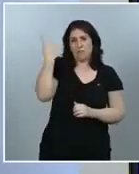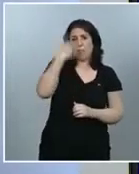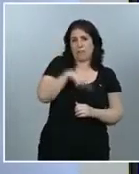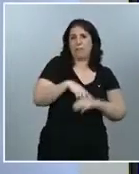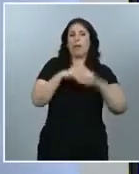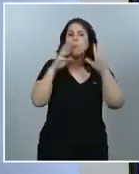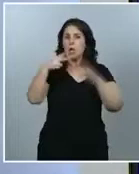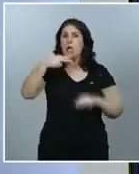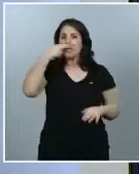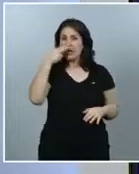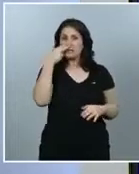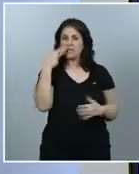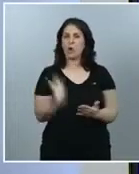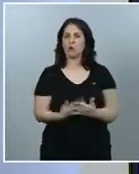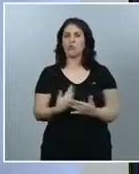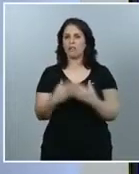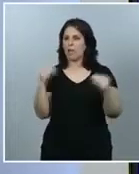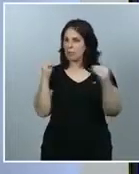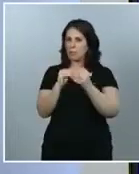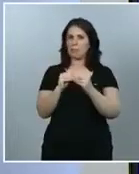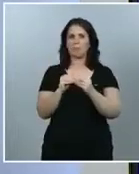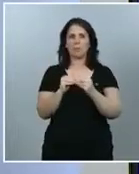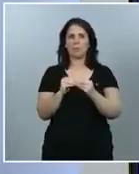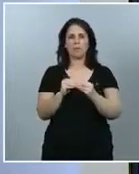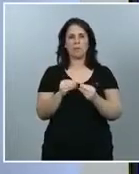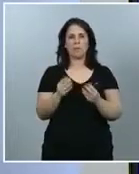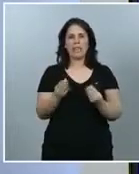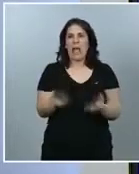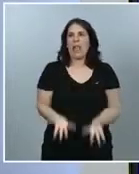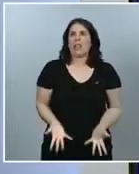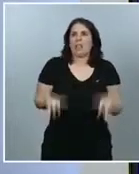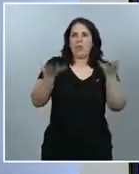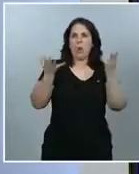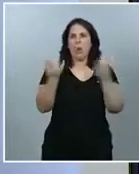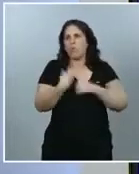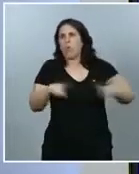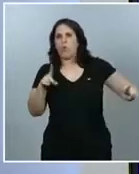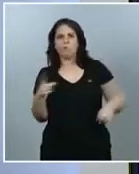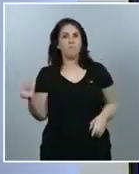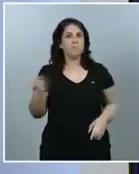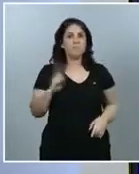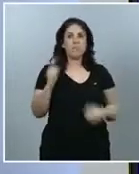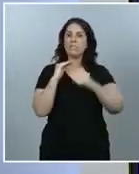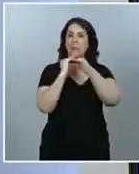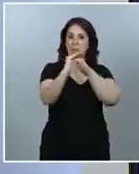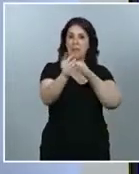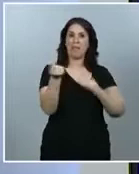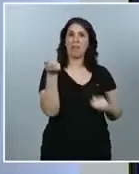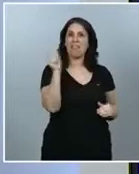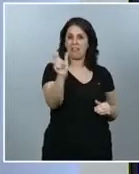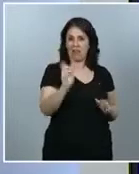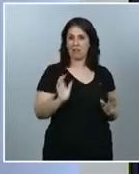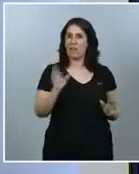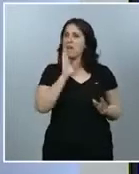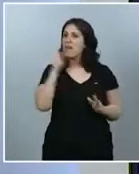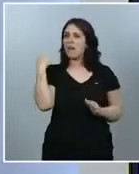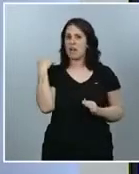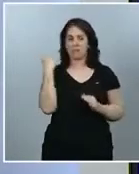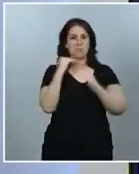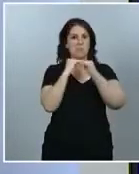constatarlo y valorar la estabilidad de esas cifras que estábamos dando, porque hasta donde sabemos